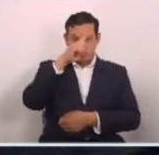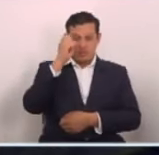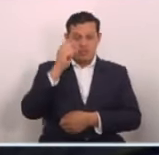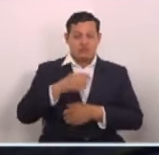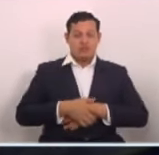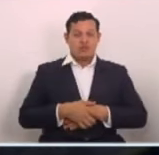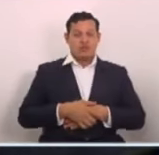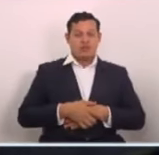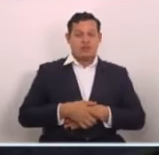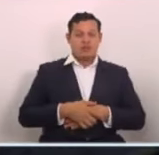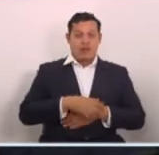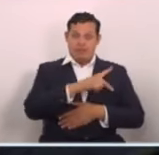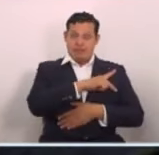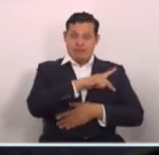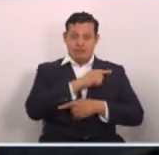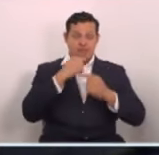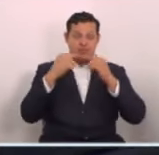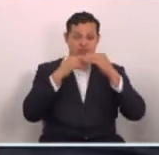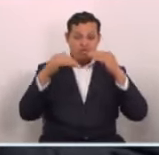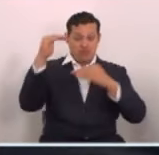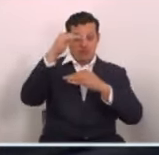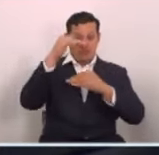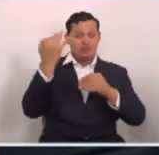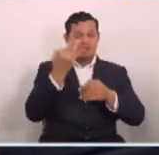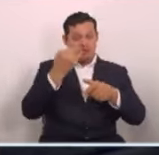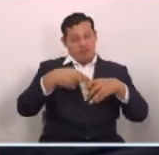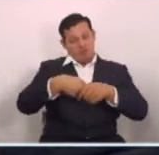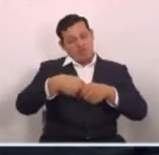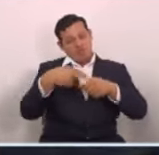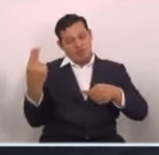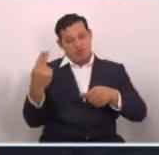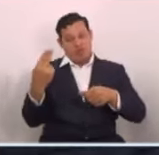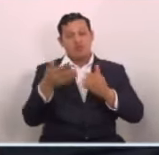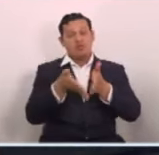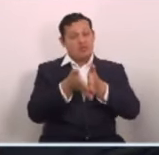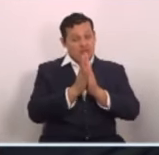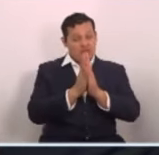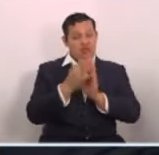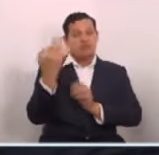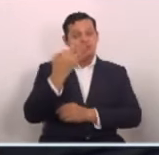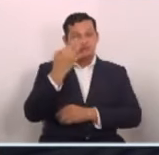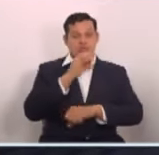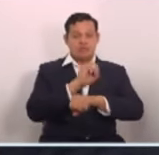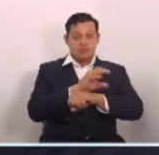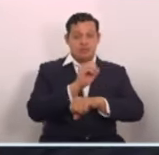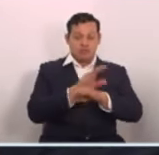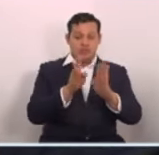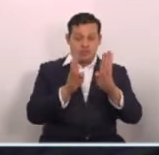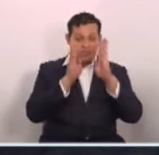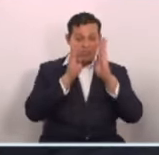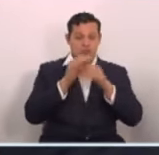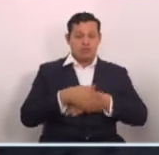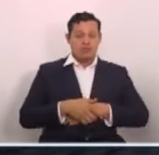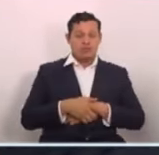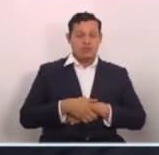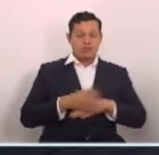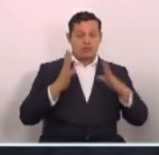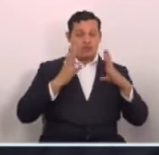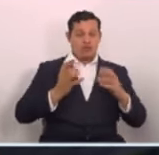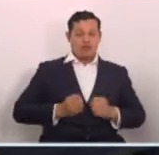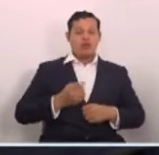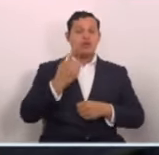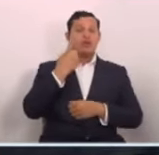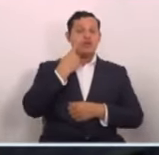A las personas que las autoridades les soliciten evacuar, les pedimos acatar las instrucciones. El gobierno